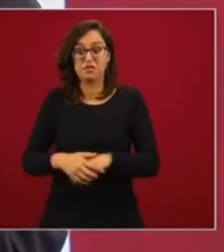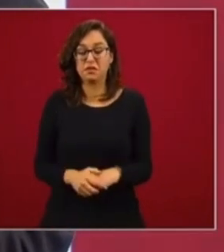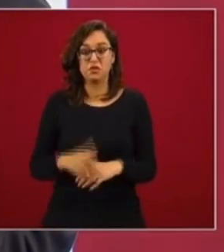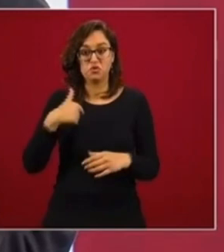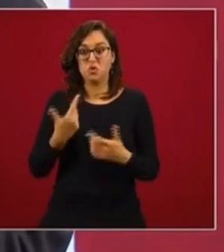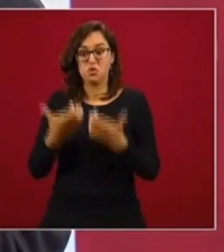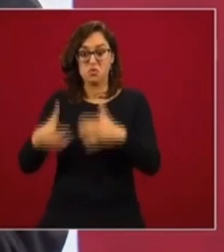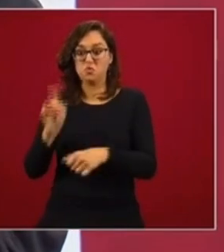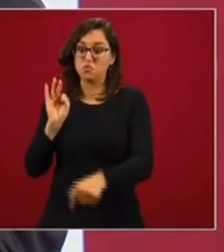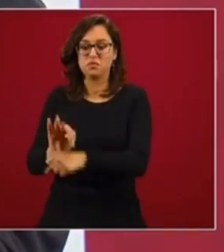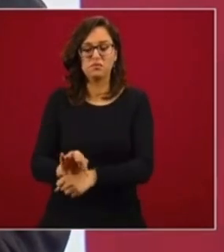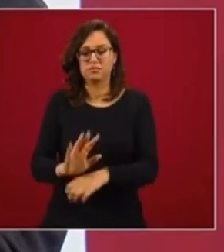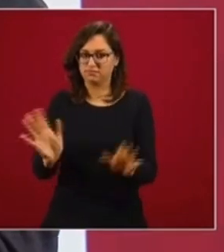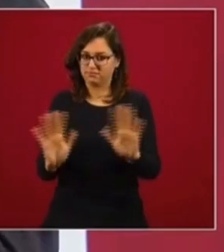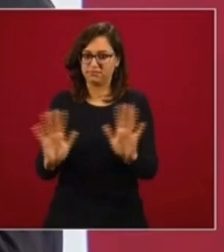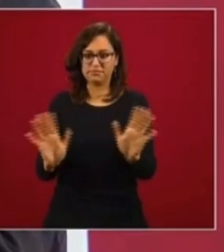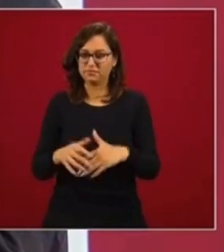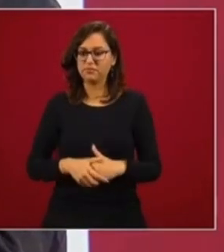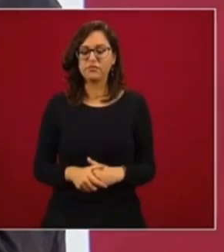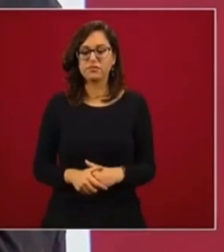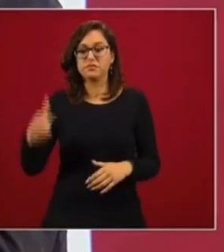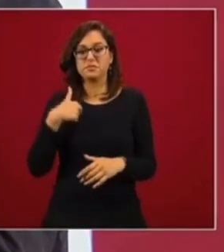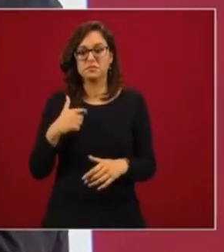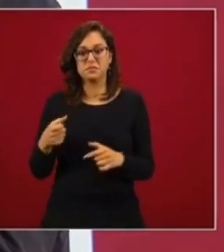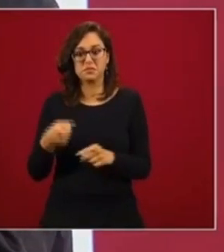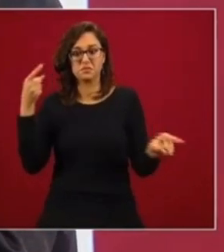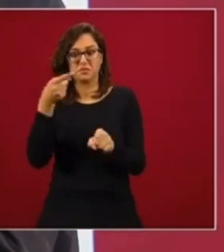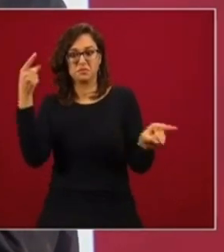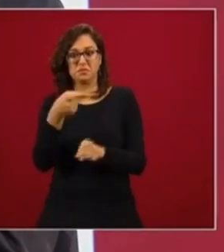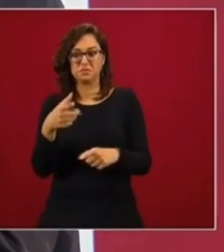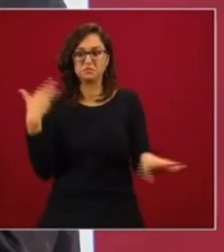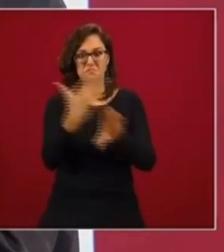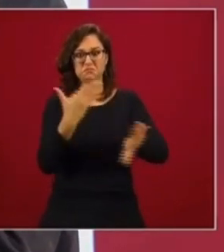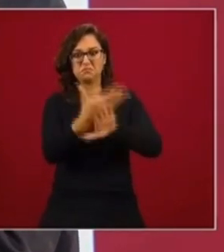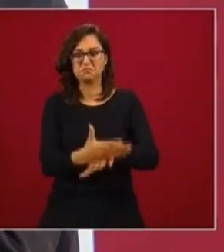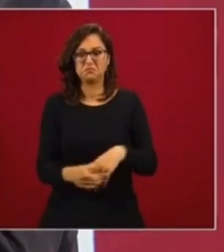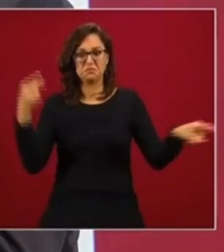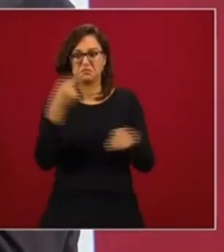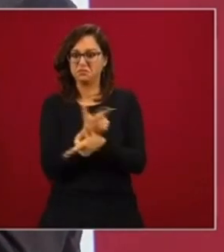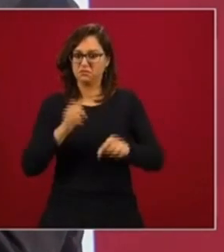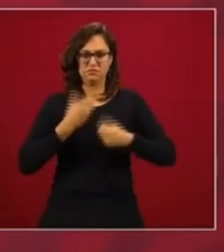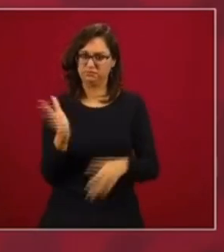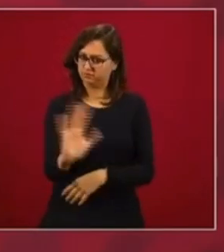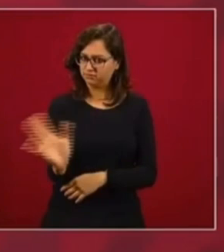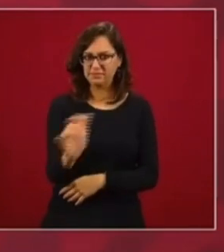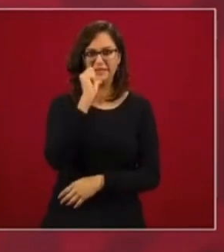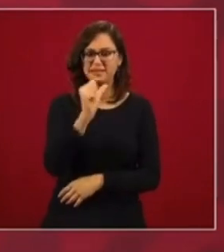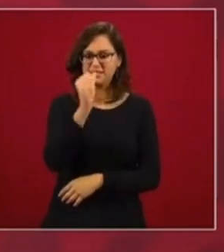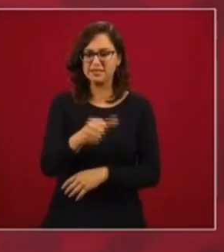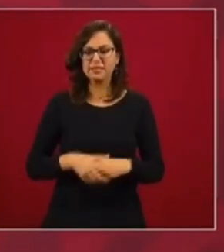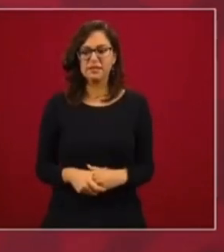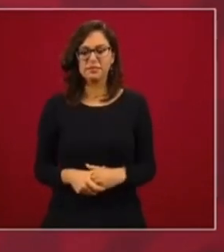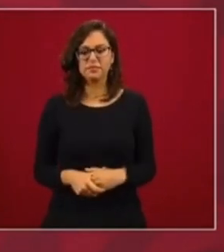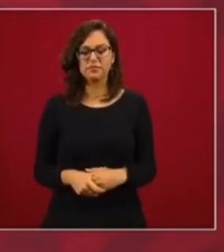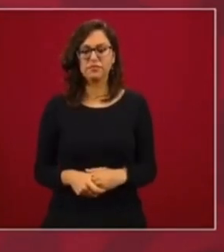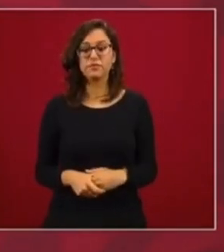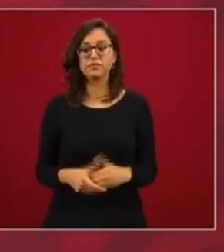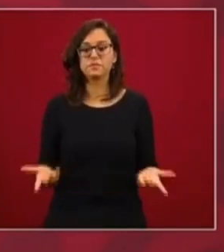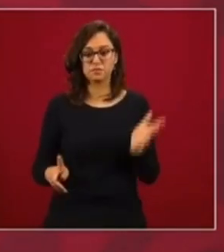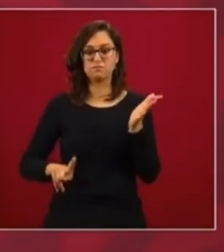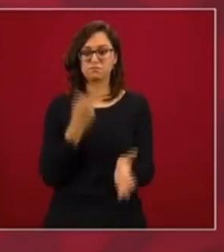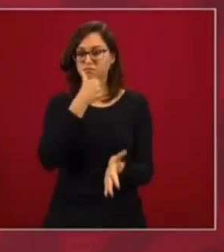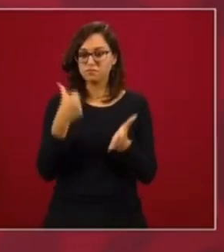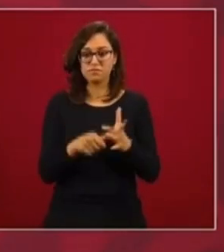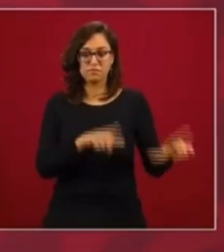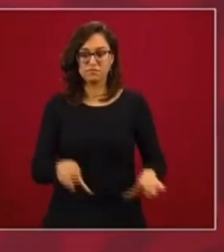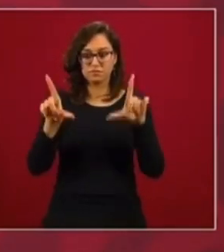que salí a defender a mi cuñada. Y que agredí a la Reforma y agredo la libertad de expresión. No. A ver si no ponen de nuevo la carta.